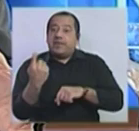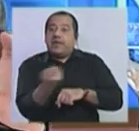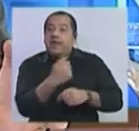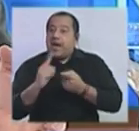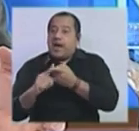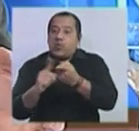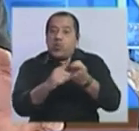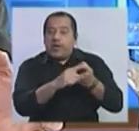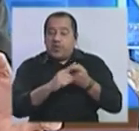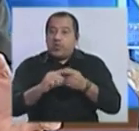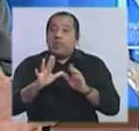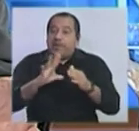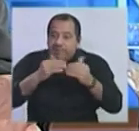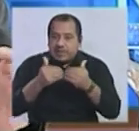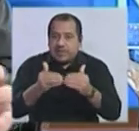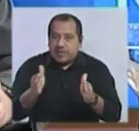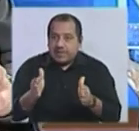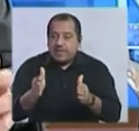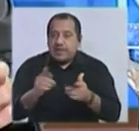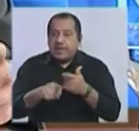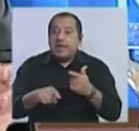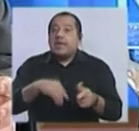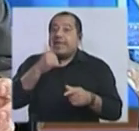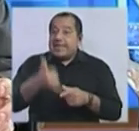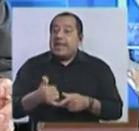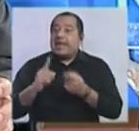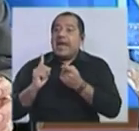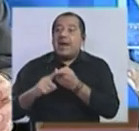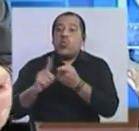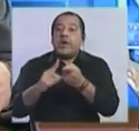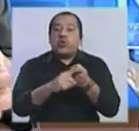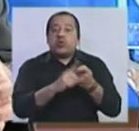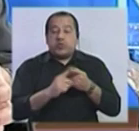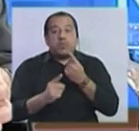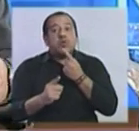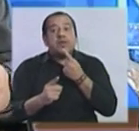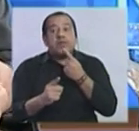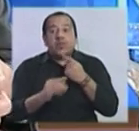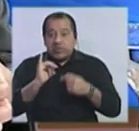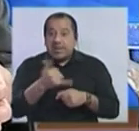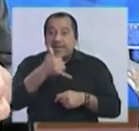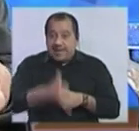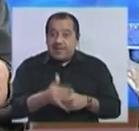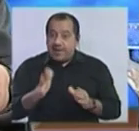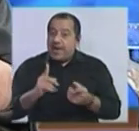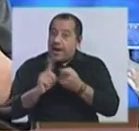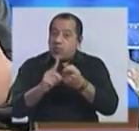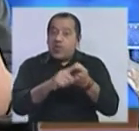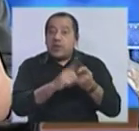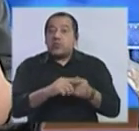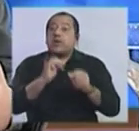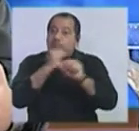amplia inicialmente. Y tiene acuerdos políticos, inicialmente tiene acuerdos políticos, que